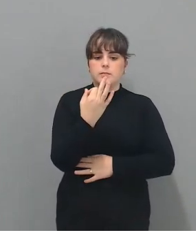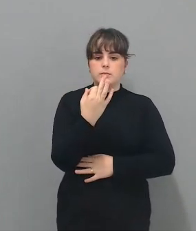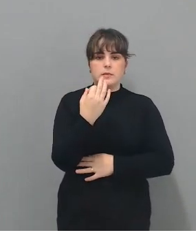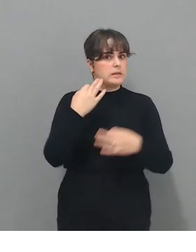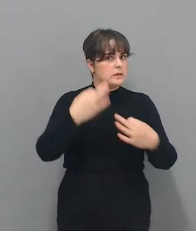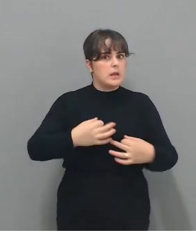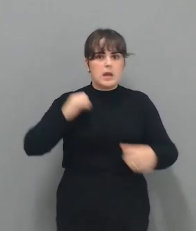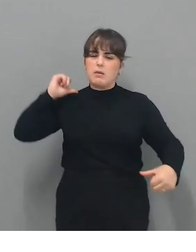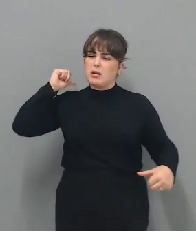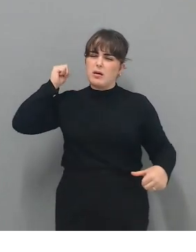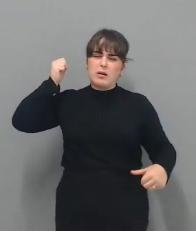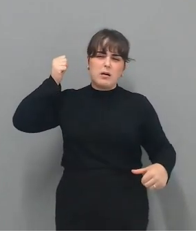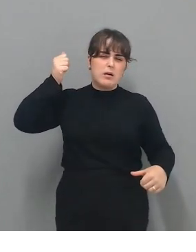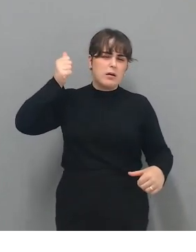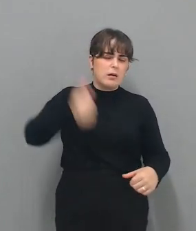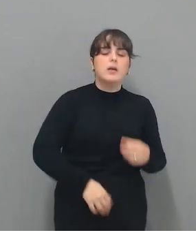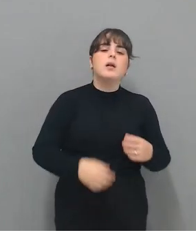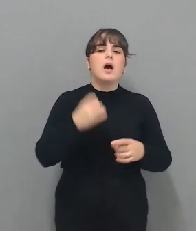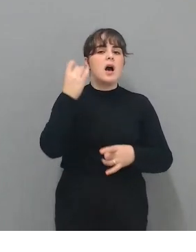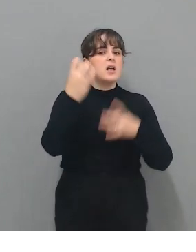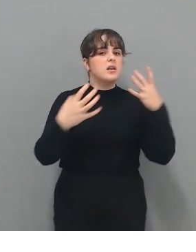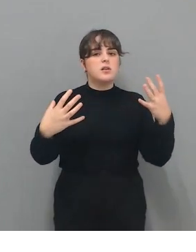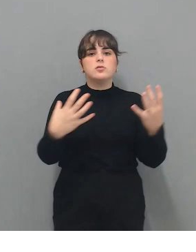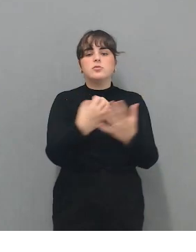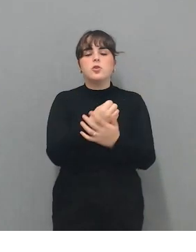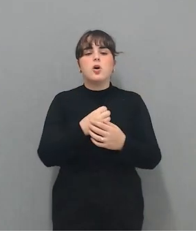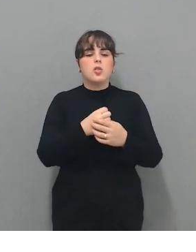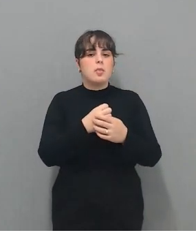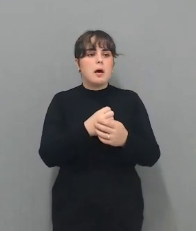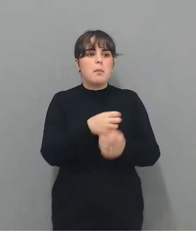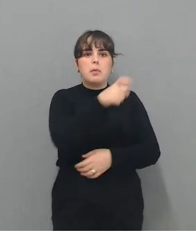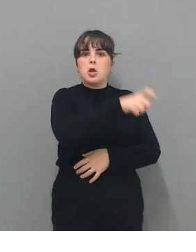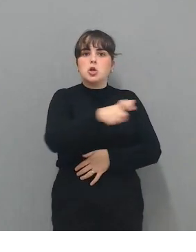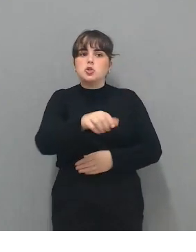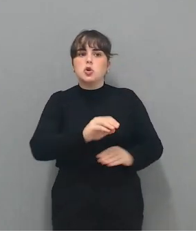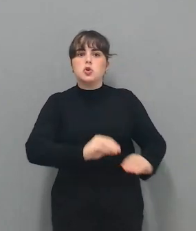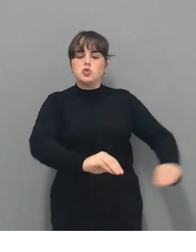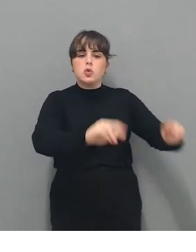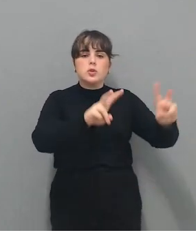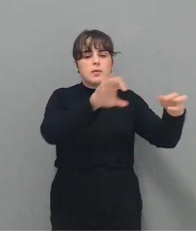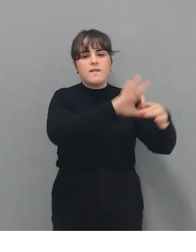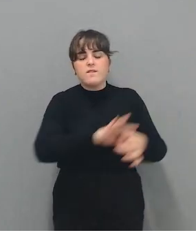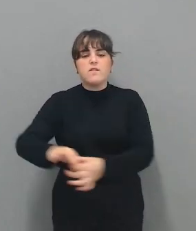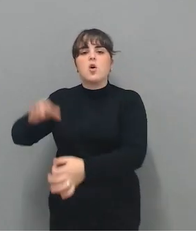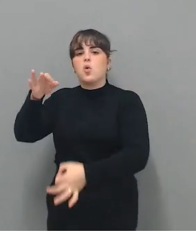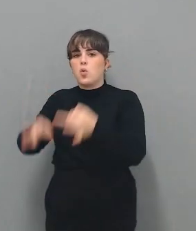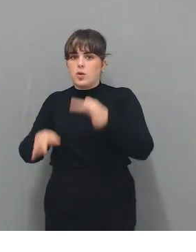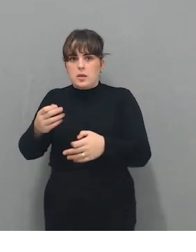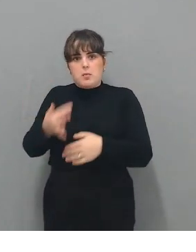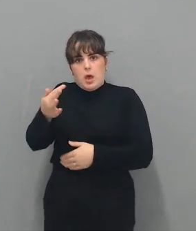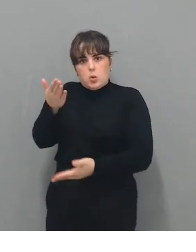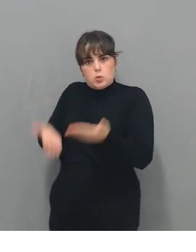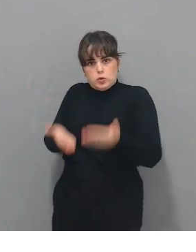todas las actividades de cualquier persona están relacionadas con el mundo jurídico, con las noticias. Es decir, tú lees